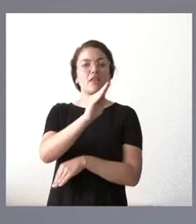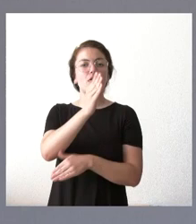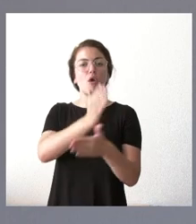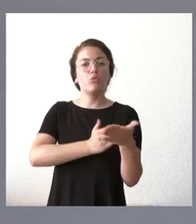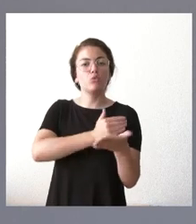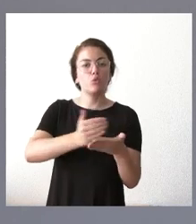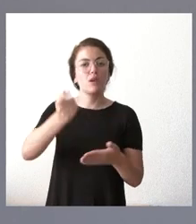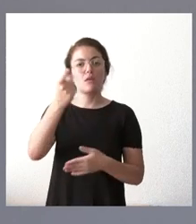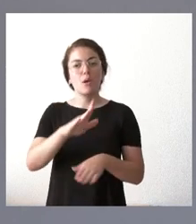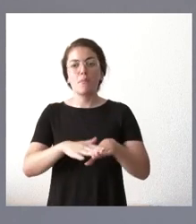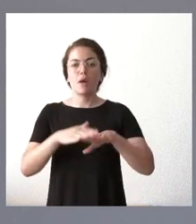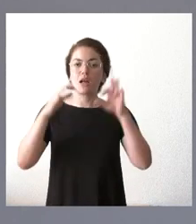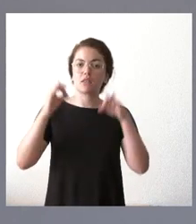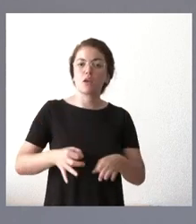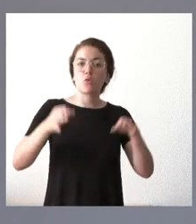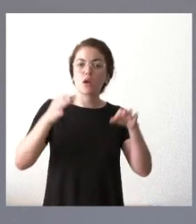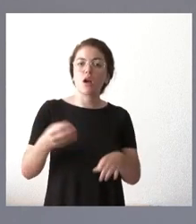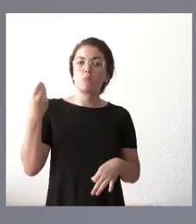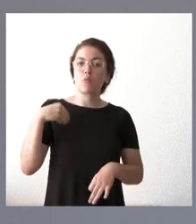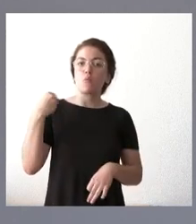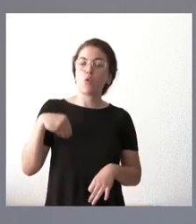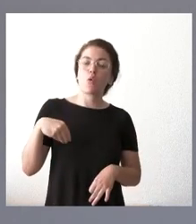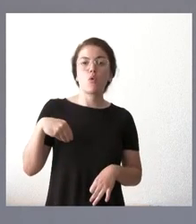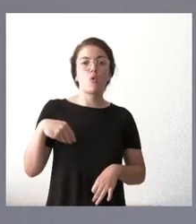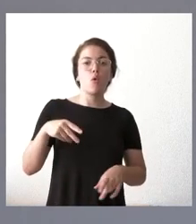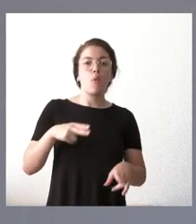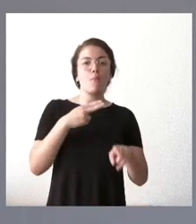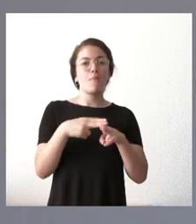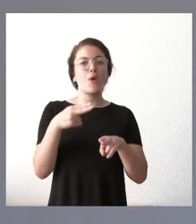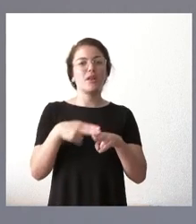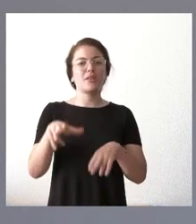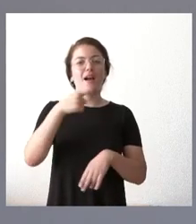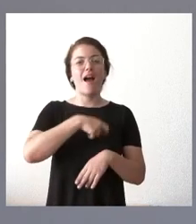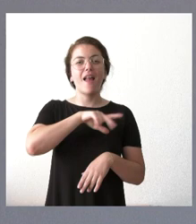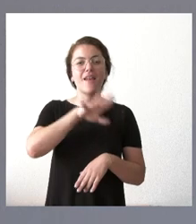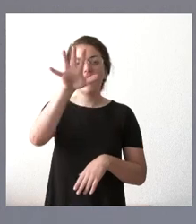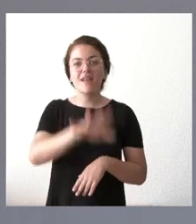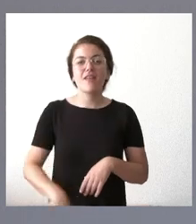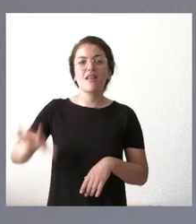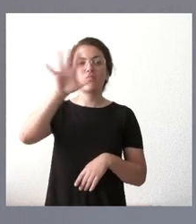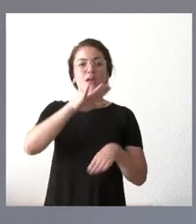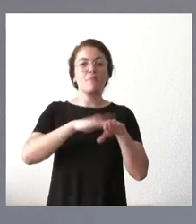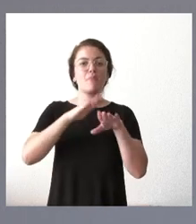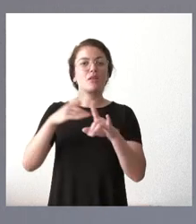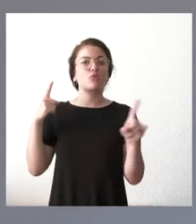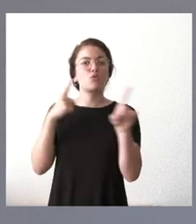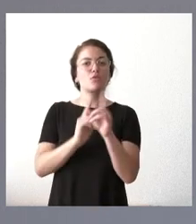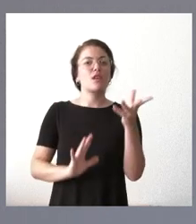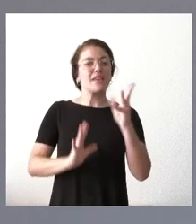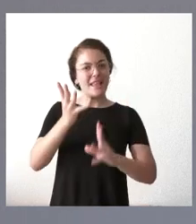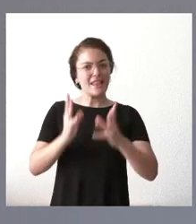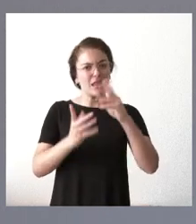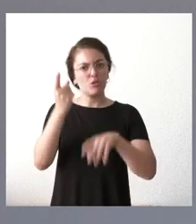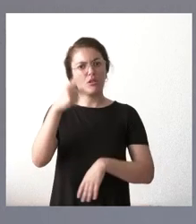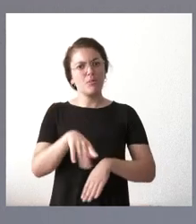asegurar de forma adecuada una política nacional en la Conferencia de Presidentes de Lucha contra Incendios o de establecer en este